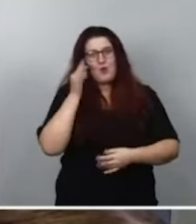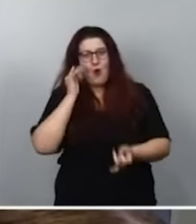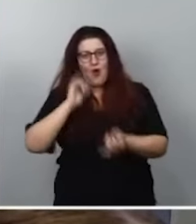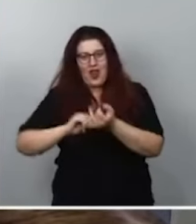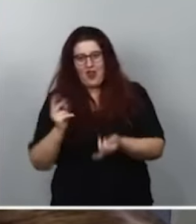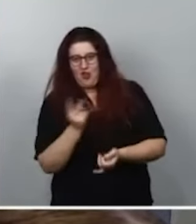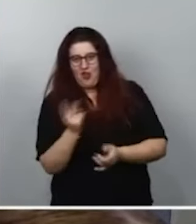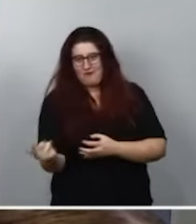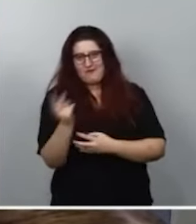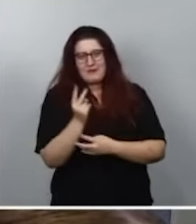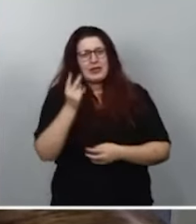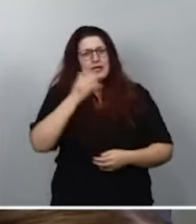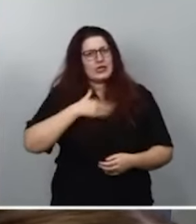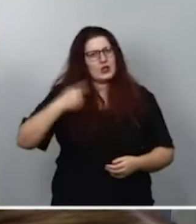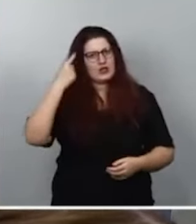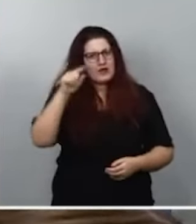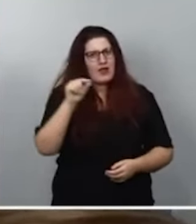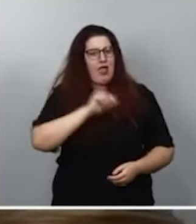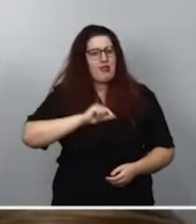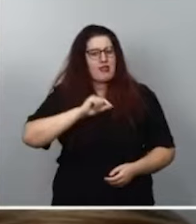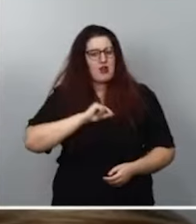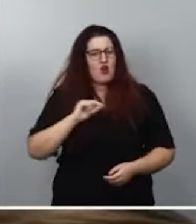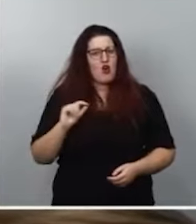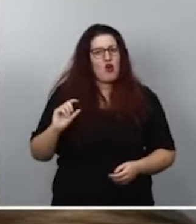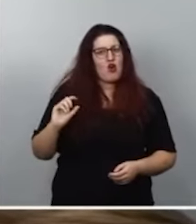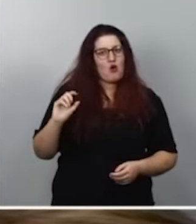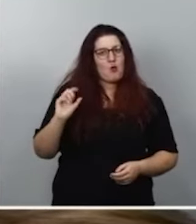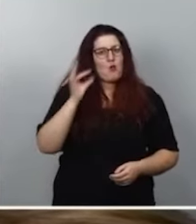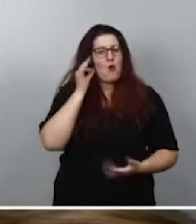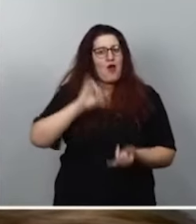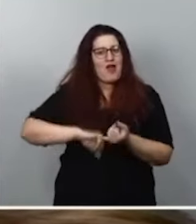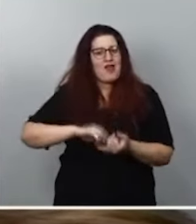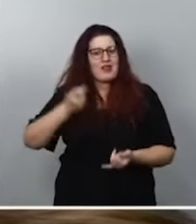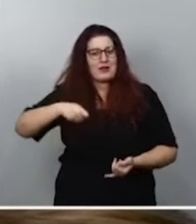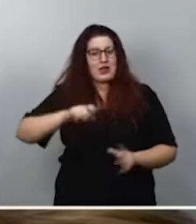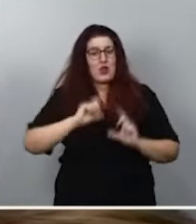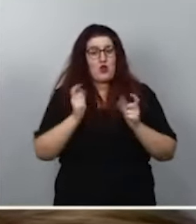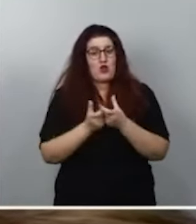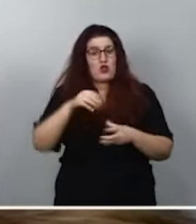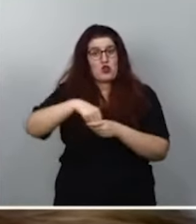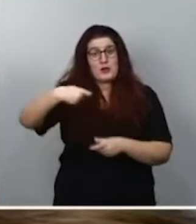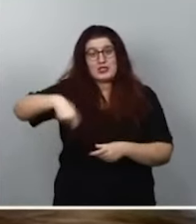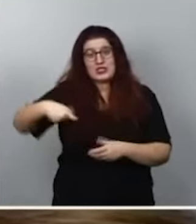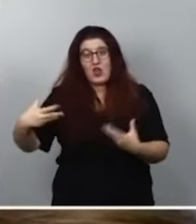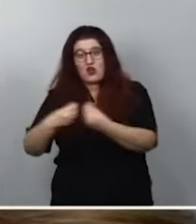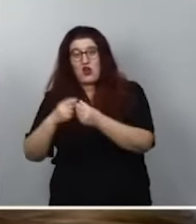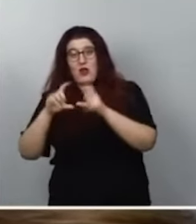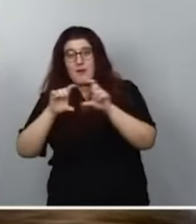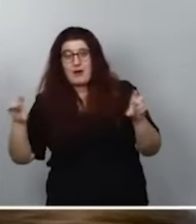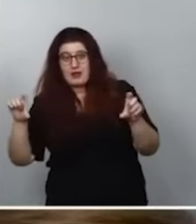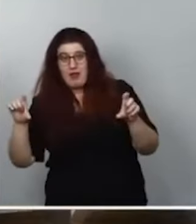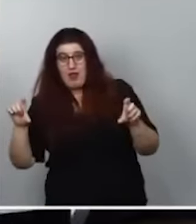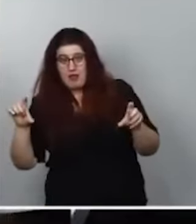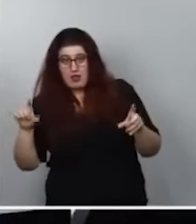es habitual y si es ético-estético que la mujer del presidente esté en reuniones del presidente con empresarios. Gracias.